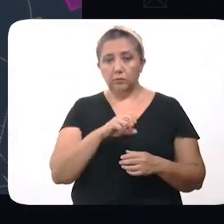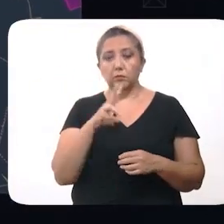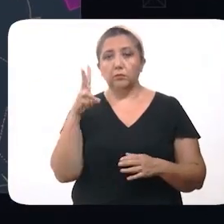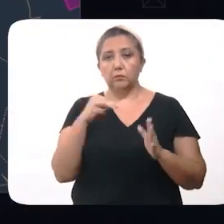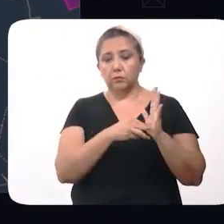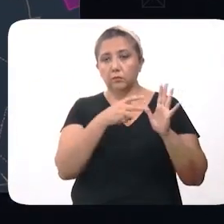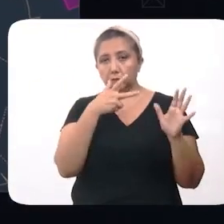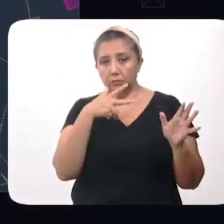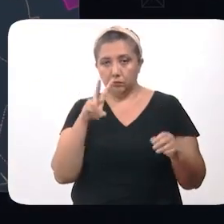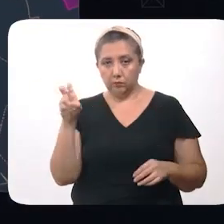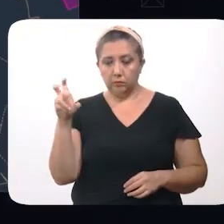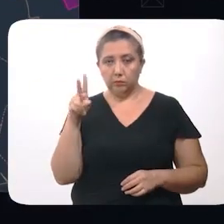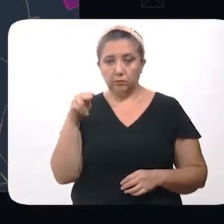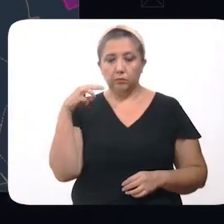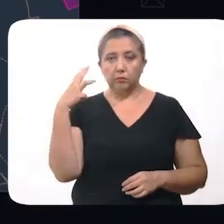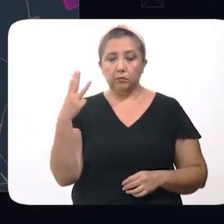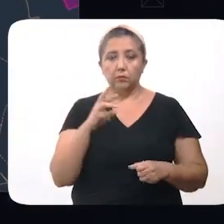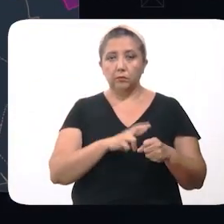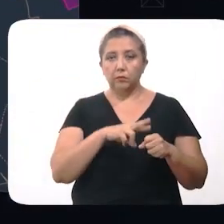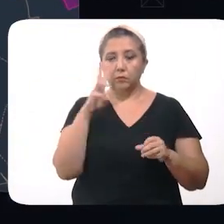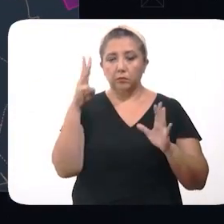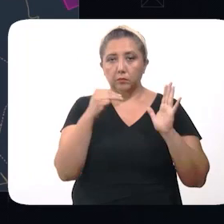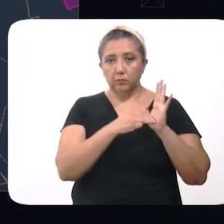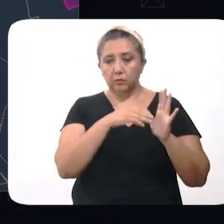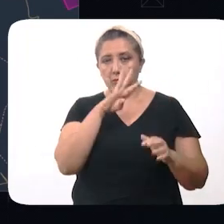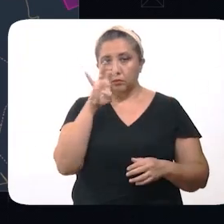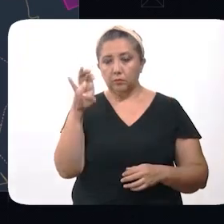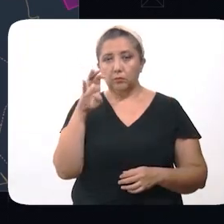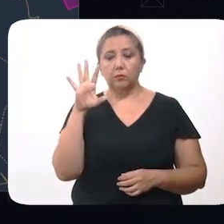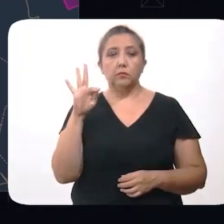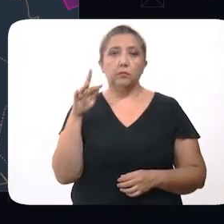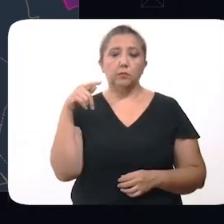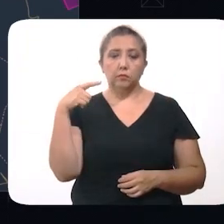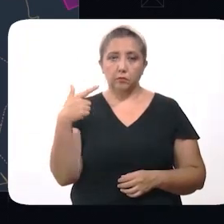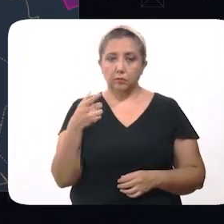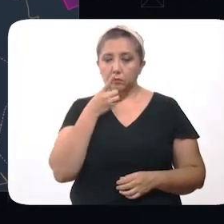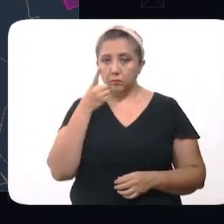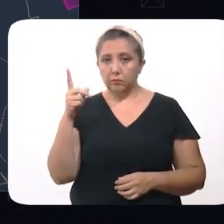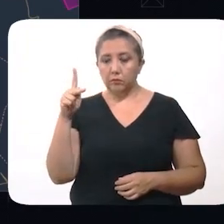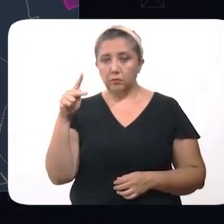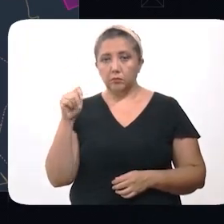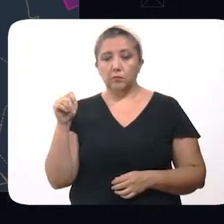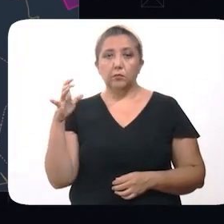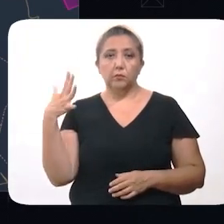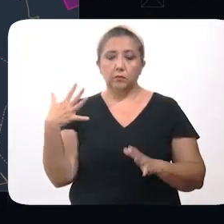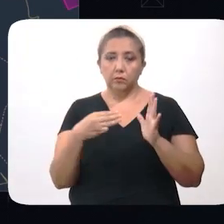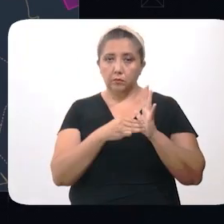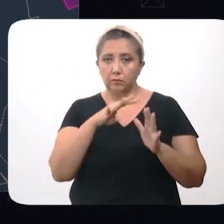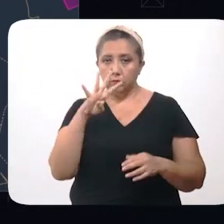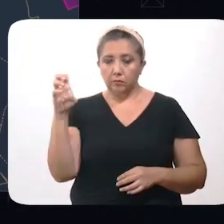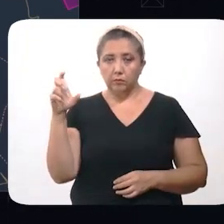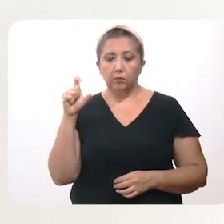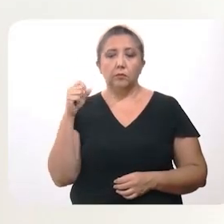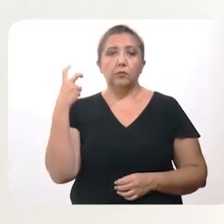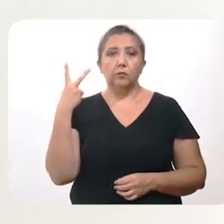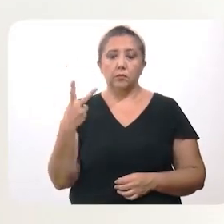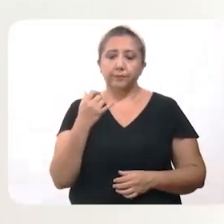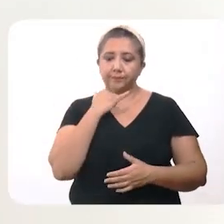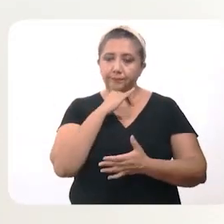2.283, en la zona sur, 3.473, en la zona poniente, 5.422.